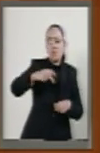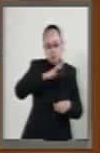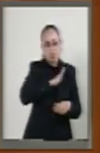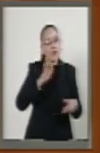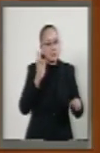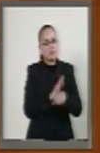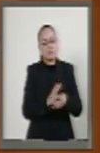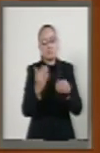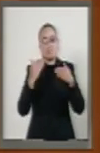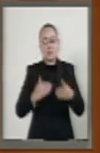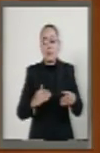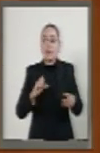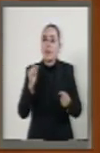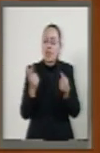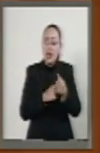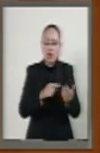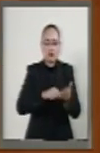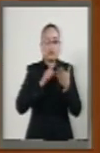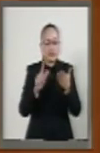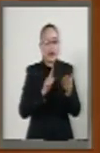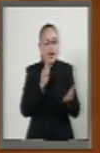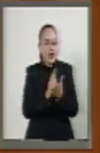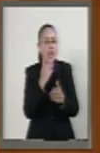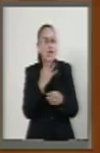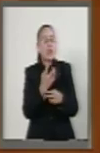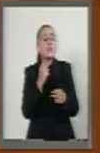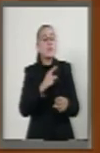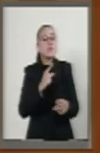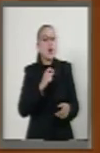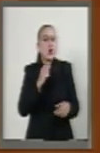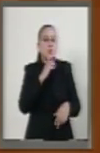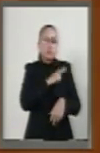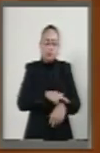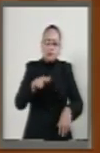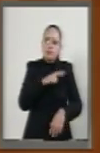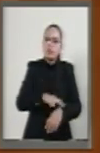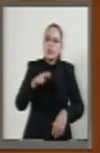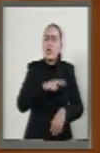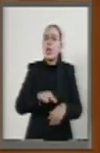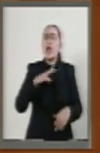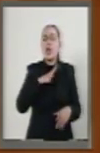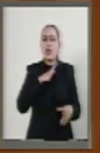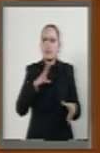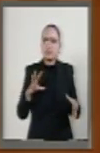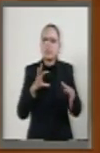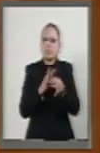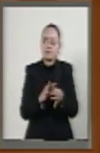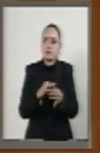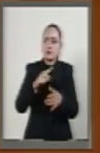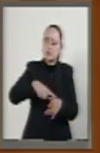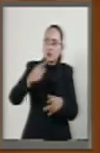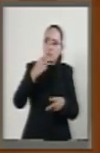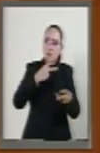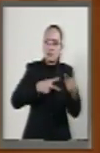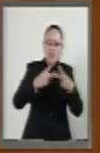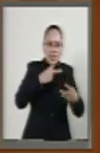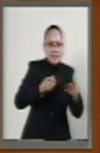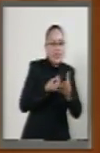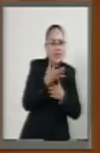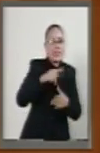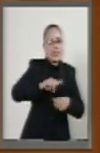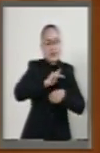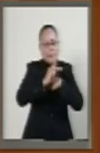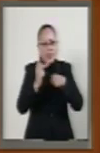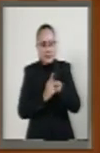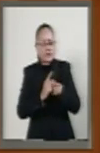en los casos señalados en esta ley, tramitar y resolver sobre la internación, extancia y salida del país en los